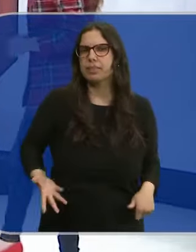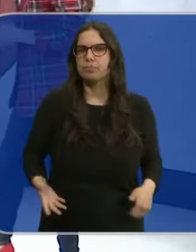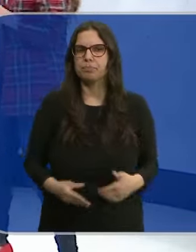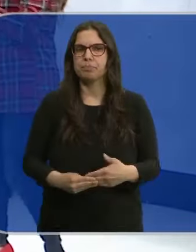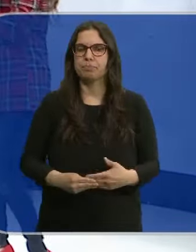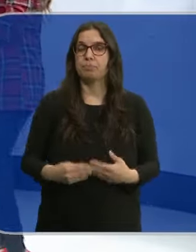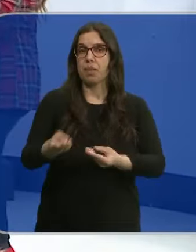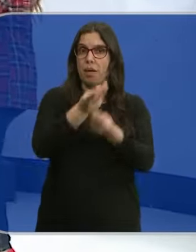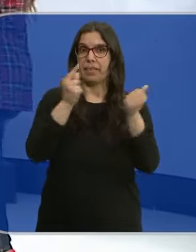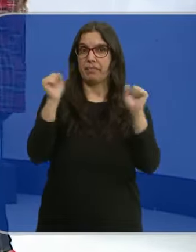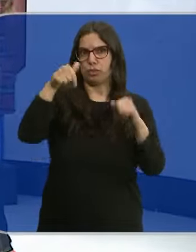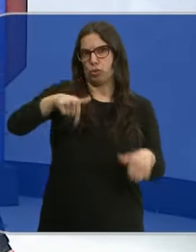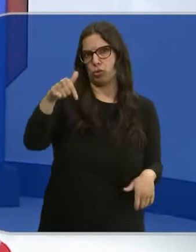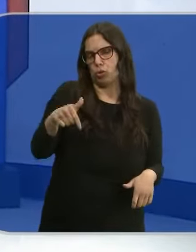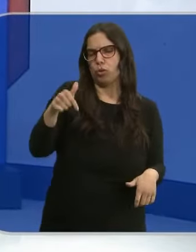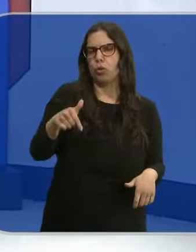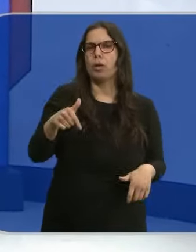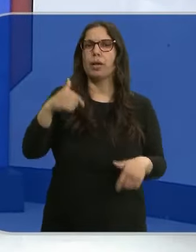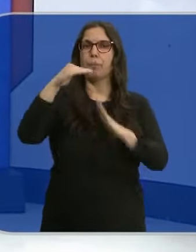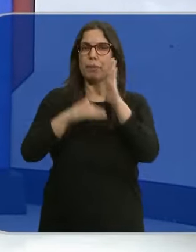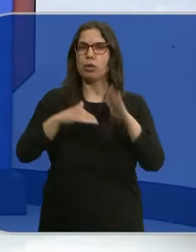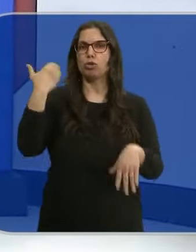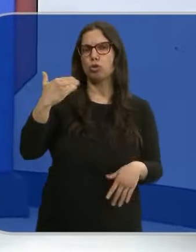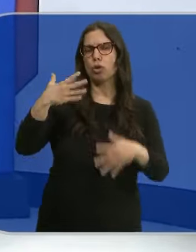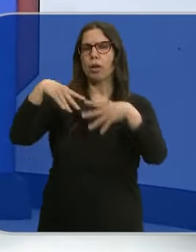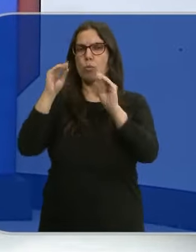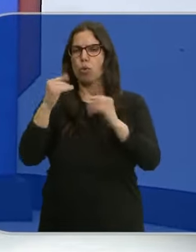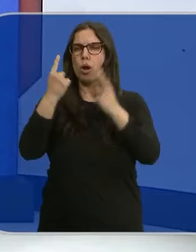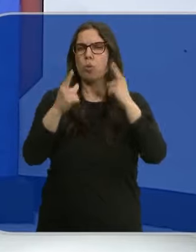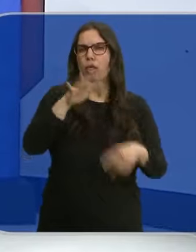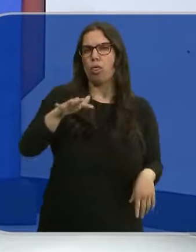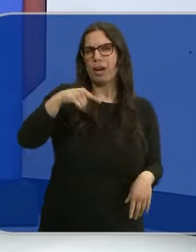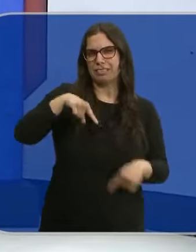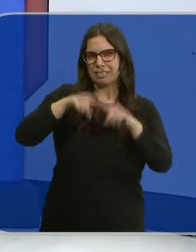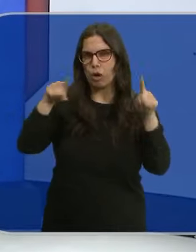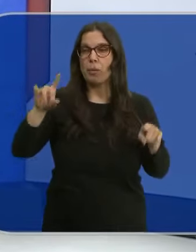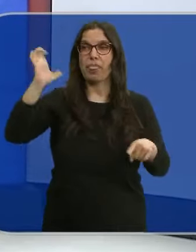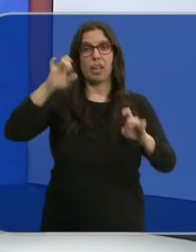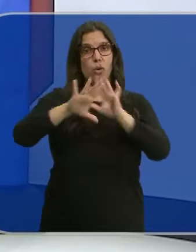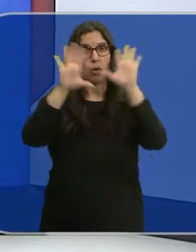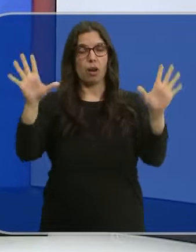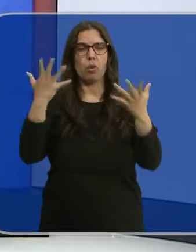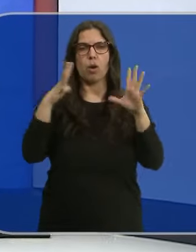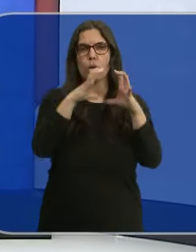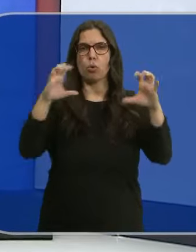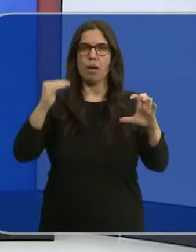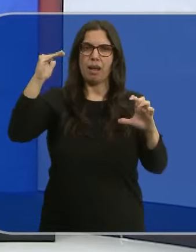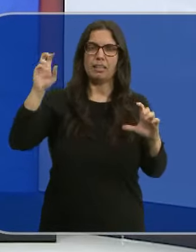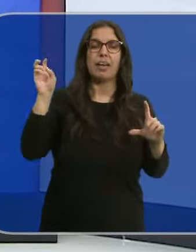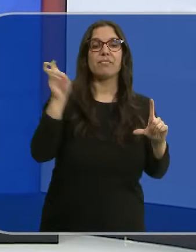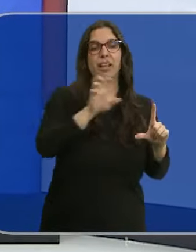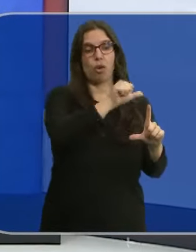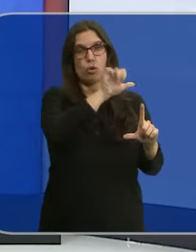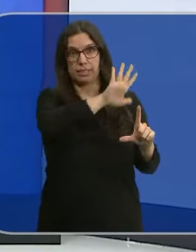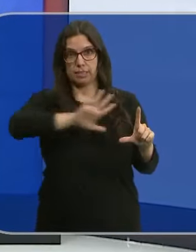Silvia? Ambiente fresco hoy, temperaturas más bajas en Soria, en Burgos, en puntos de Segovia. Con cielo bastante despejado, aunque llegarán algunas nubes altas por el